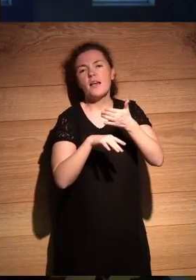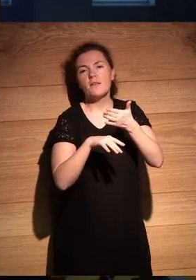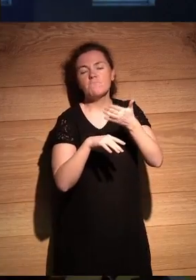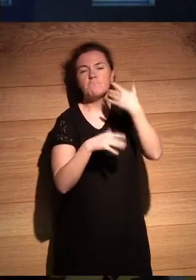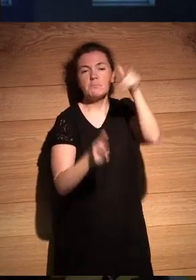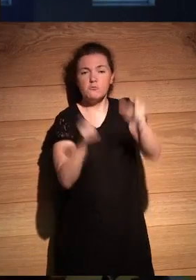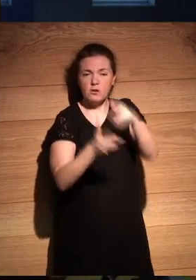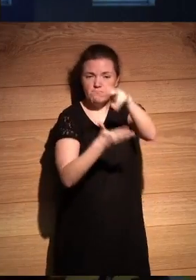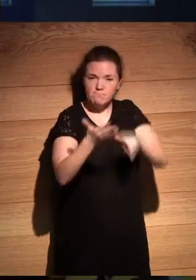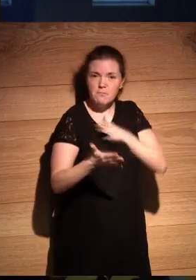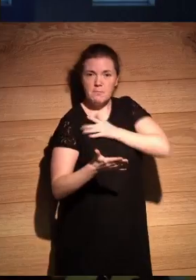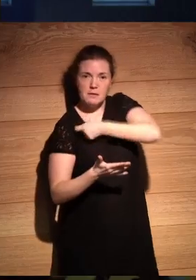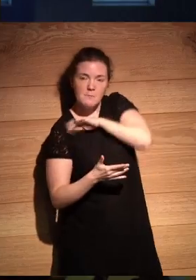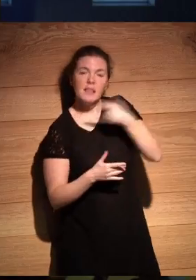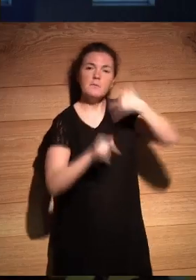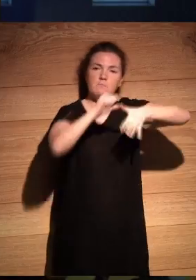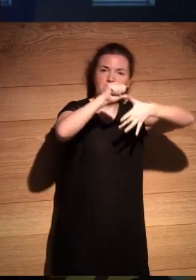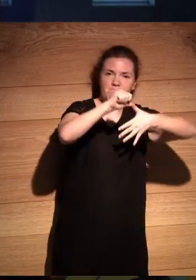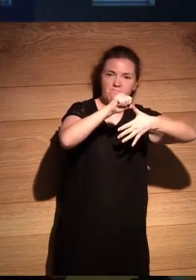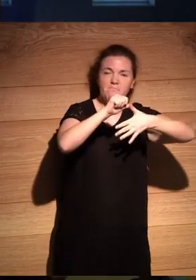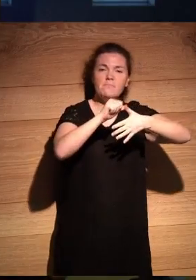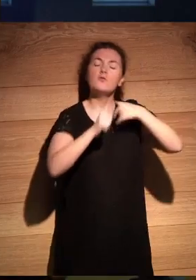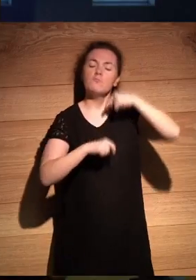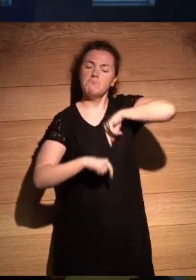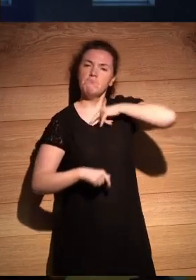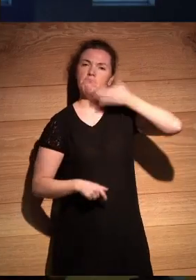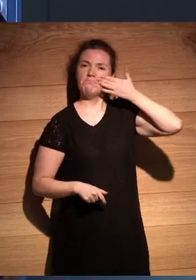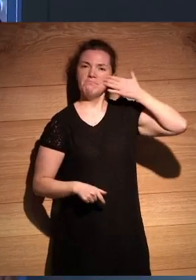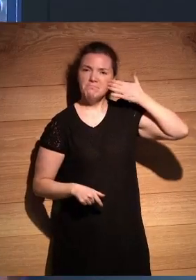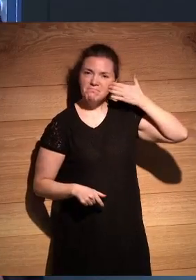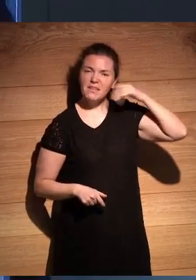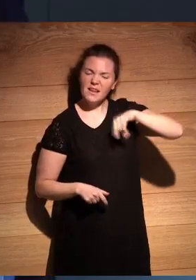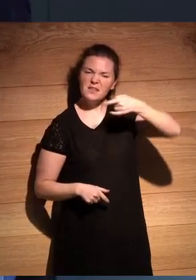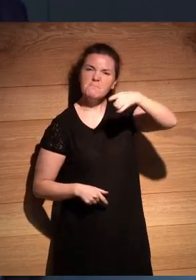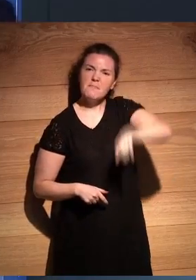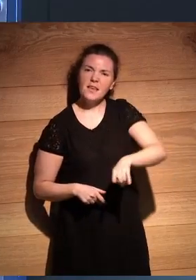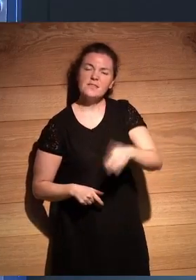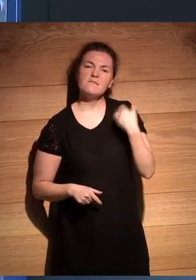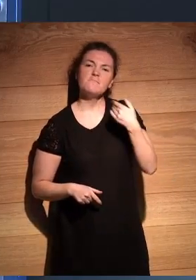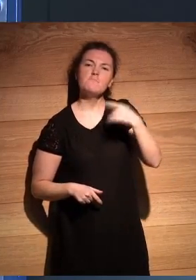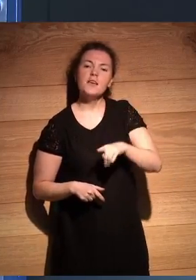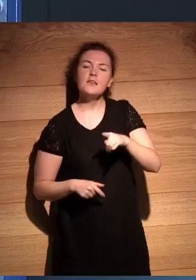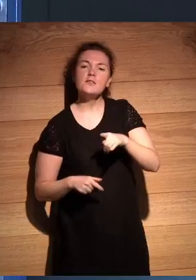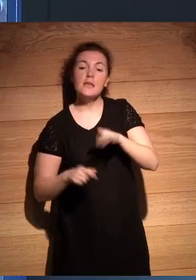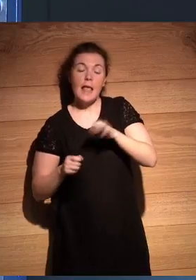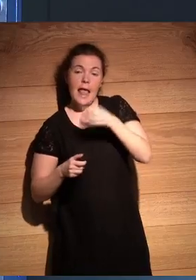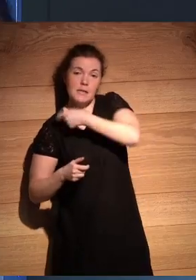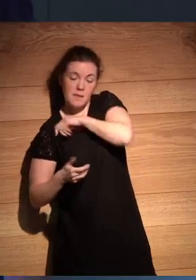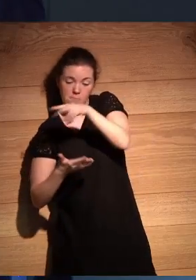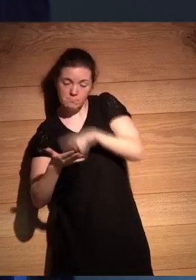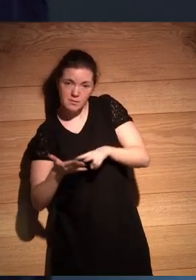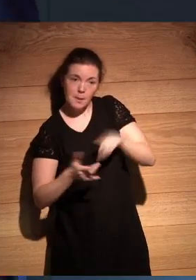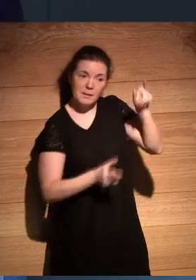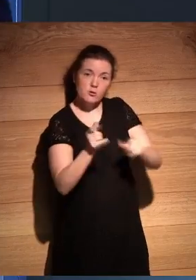lectores de España, América Latina, nos enorgullece decir que este mes hemos conseguido igual de lectores en México que en España,